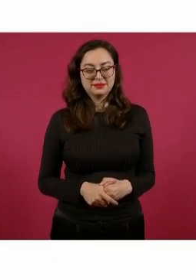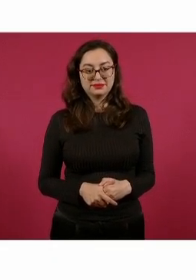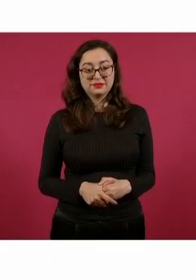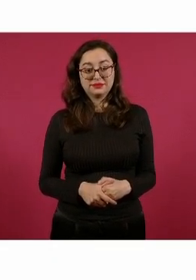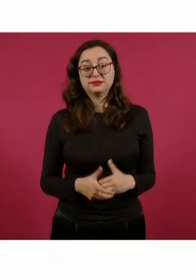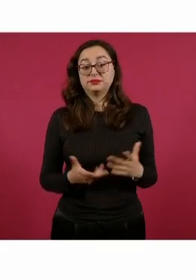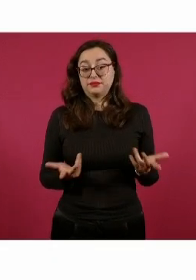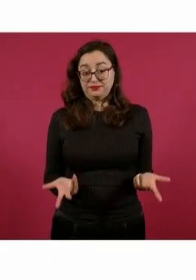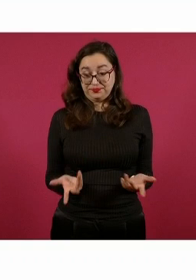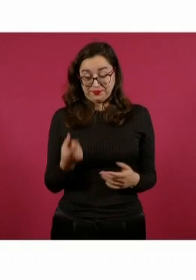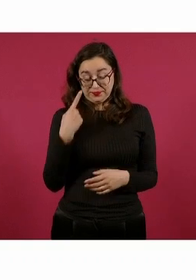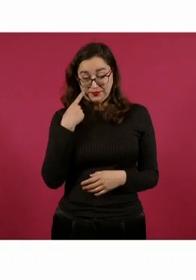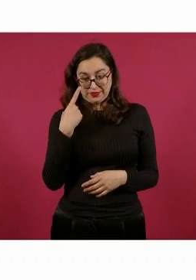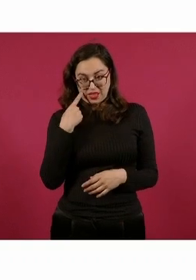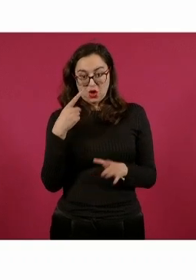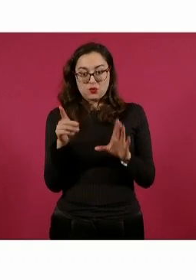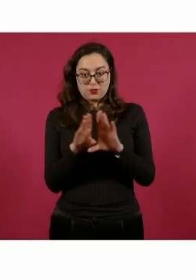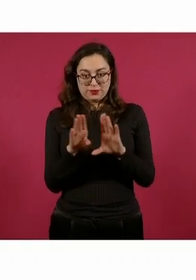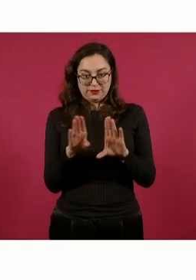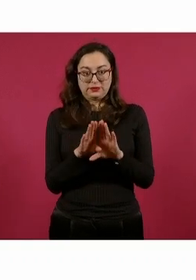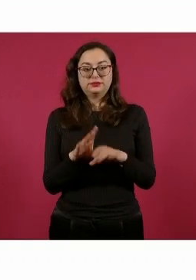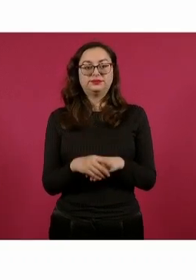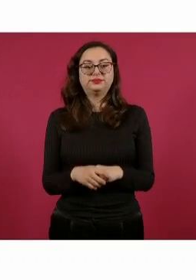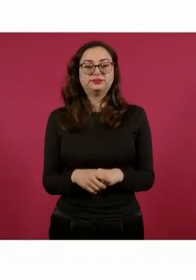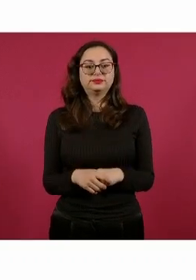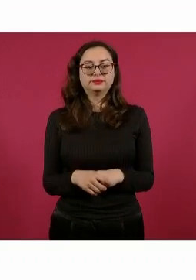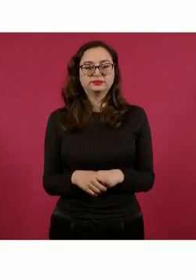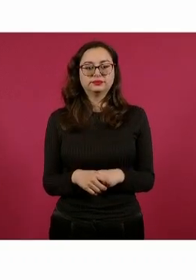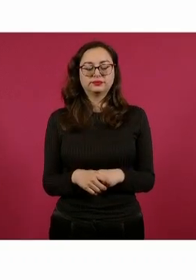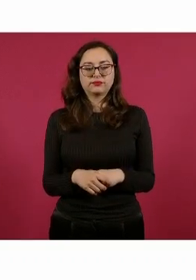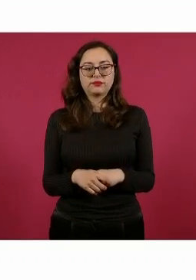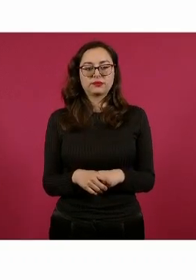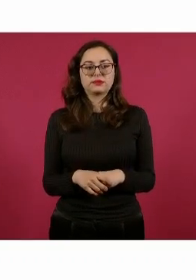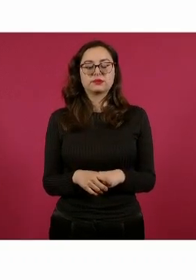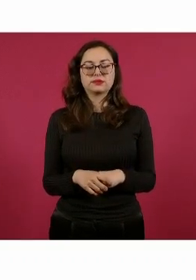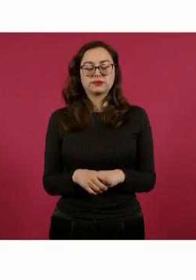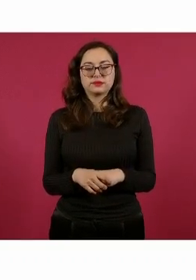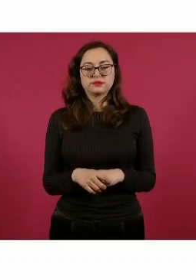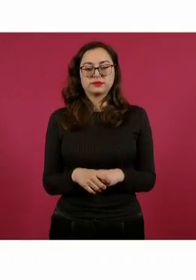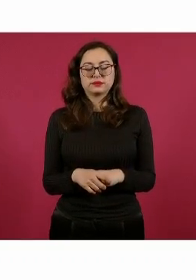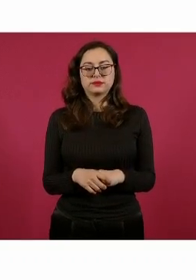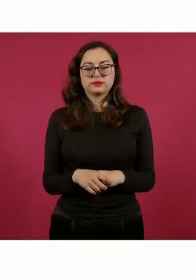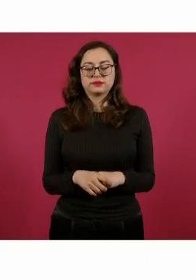el Ministerio Público solicita